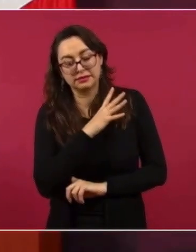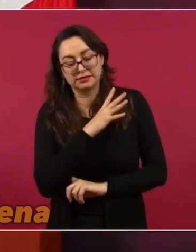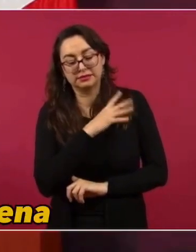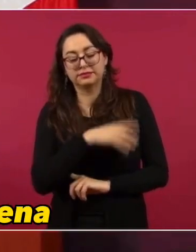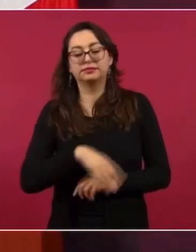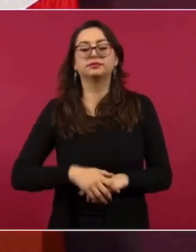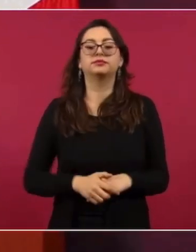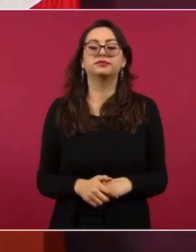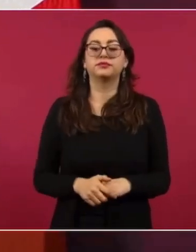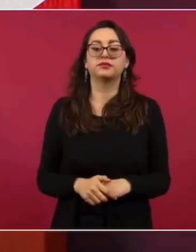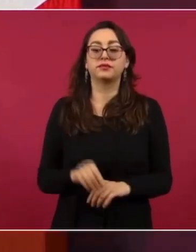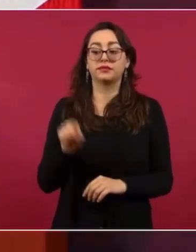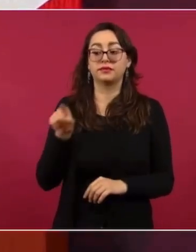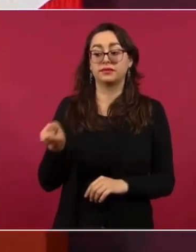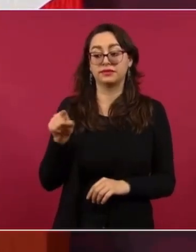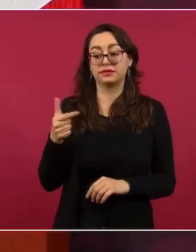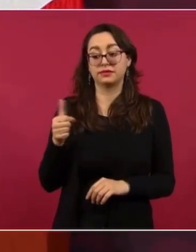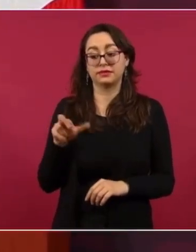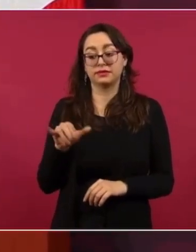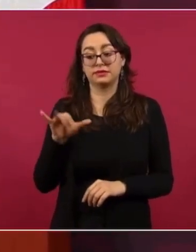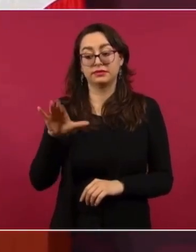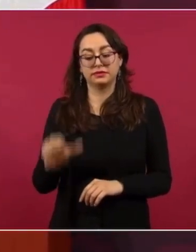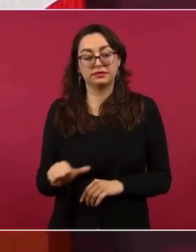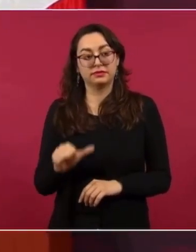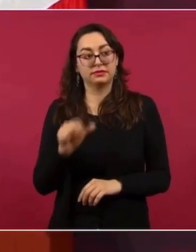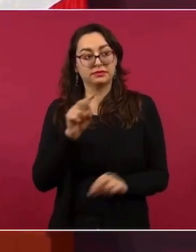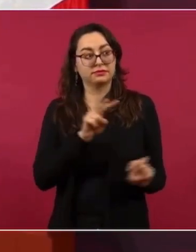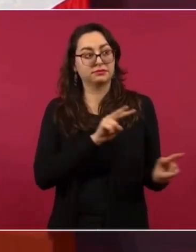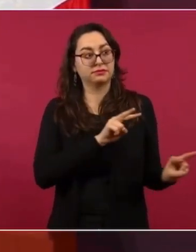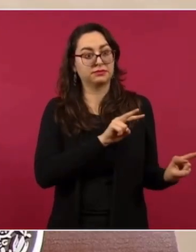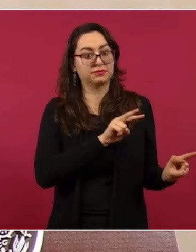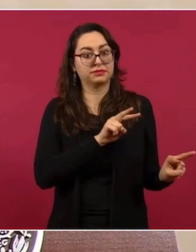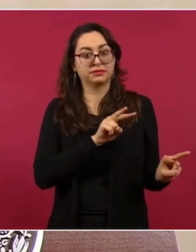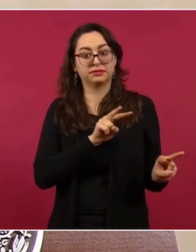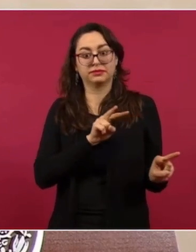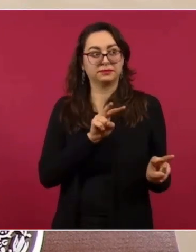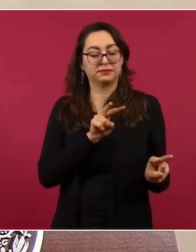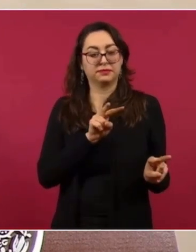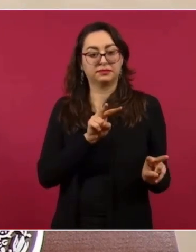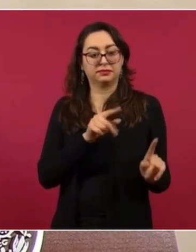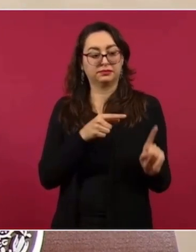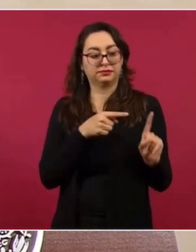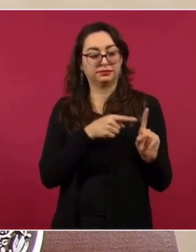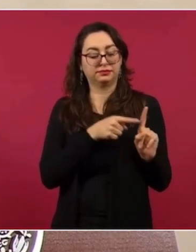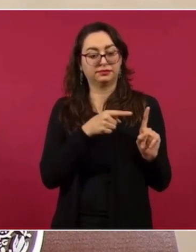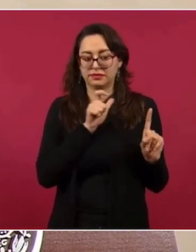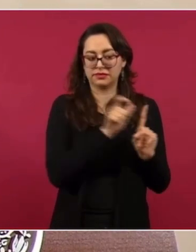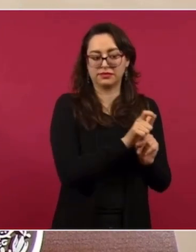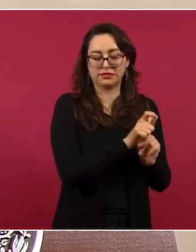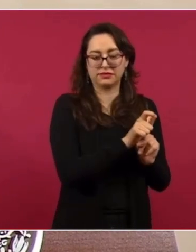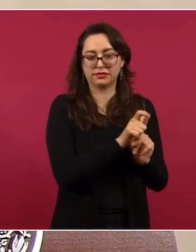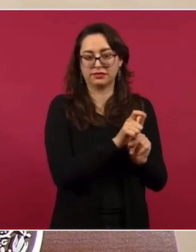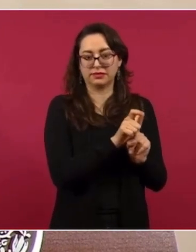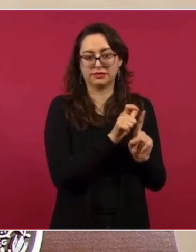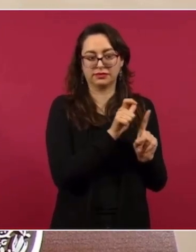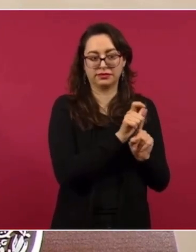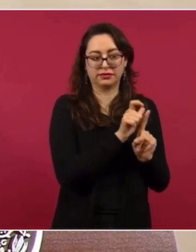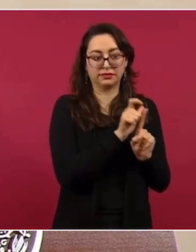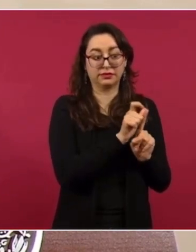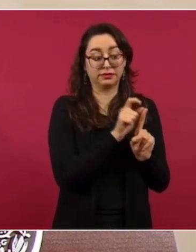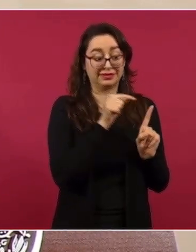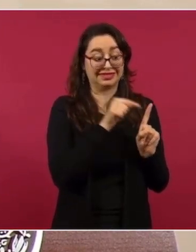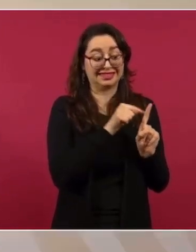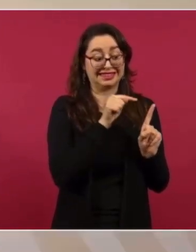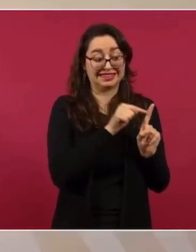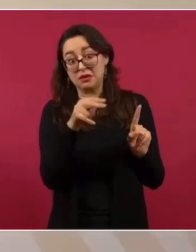la noche la cena cuidando a Graham porque quería ir a donde